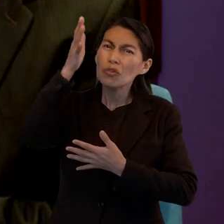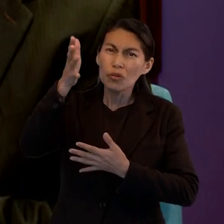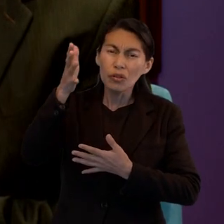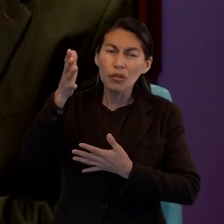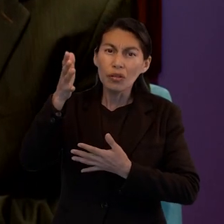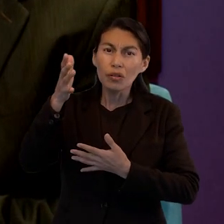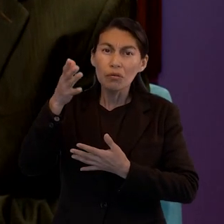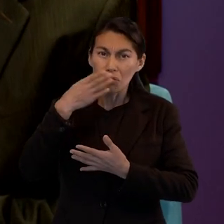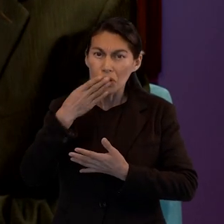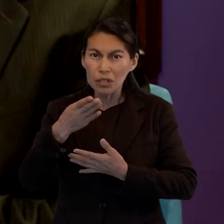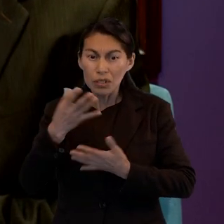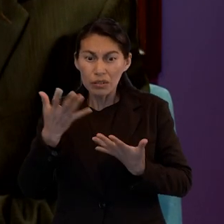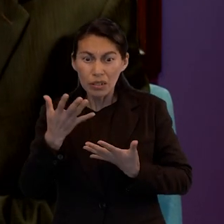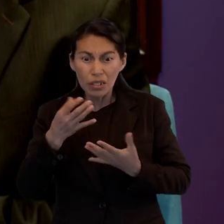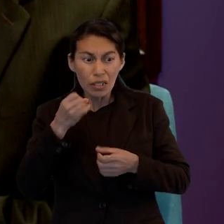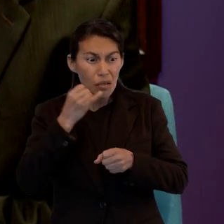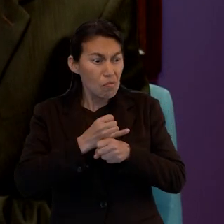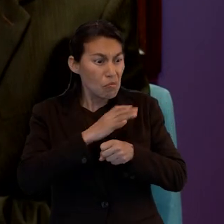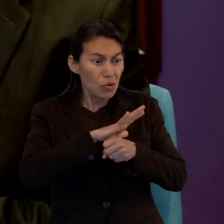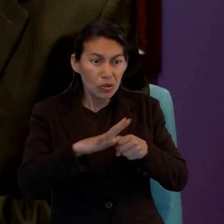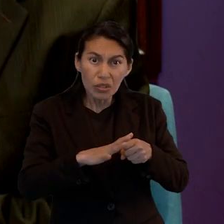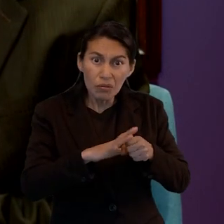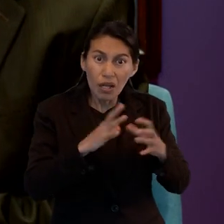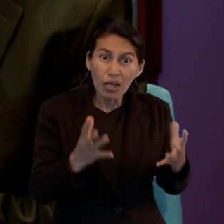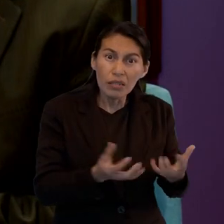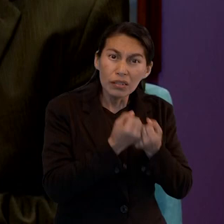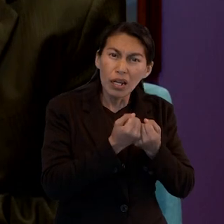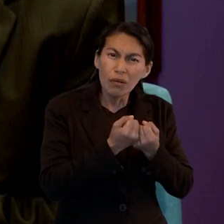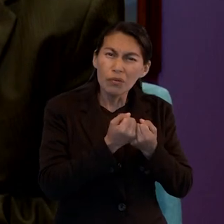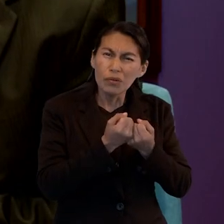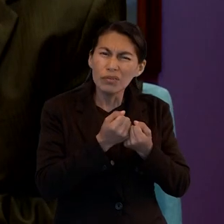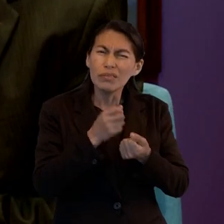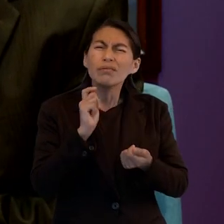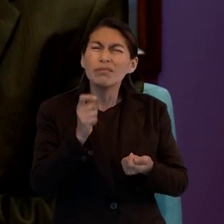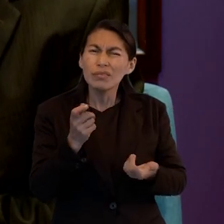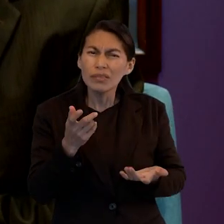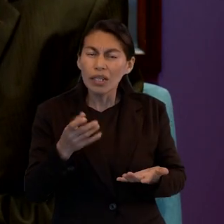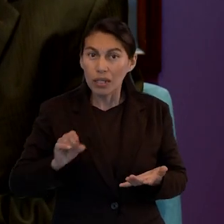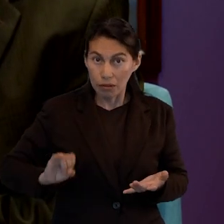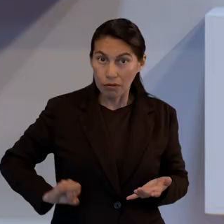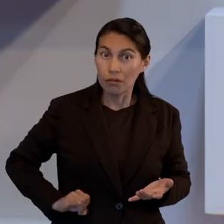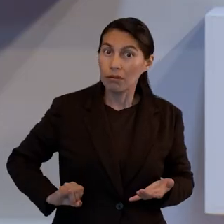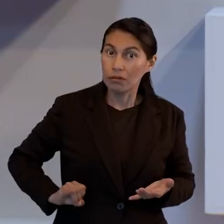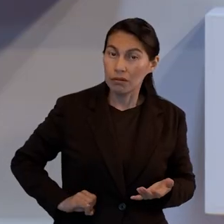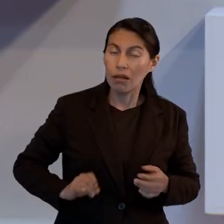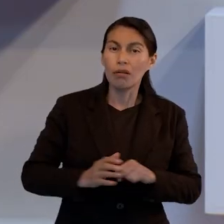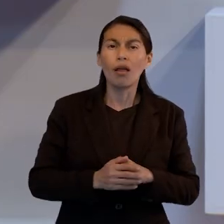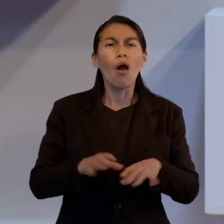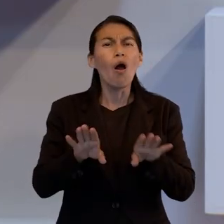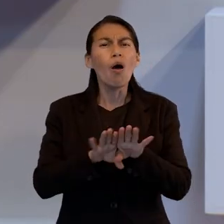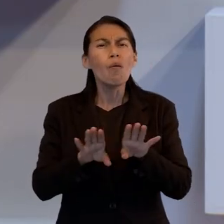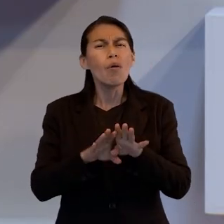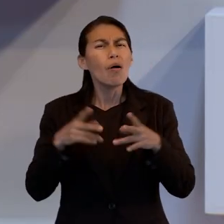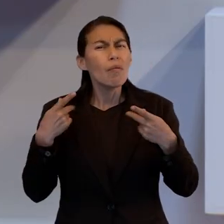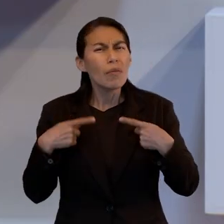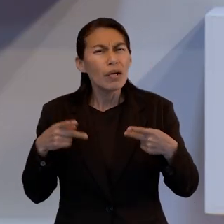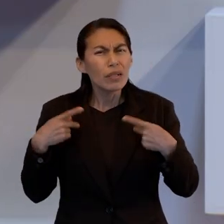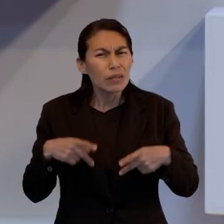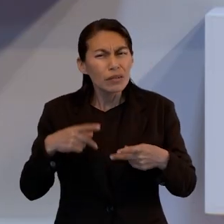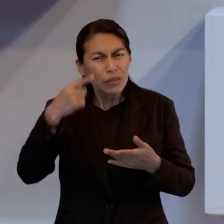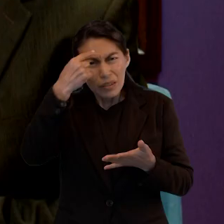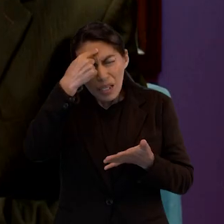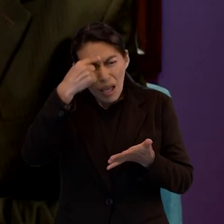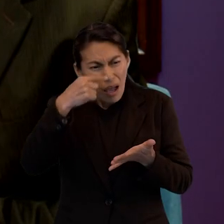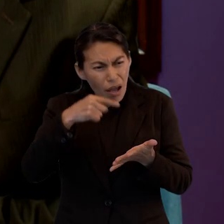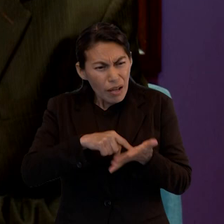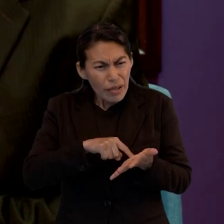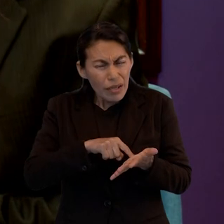Estos textos mencionan cosas muy interesantes acerca de cómo los creyentes tuvieron